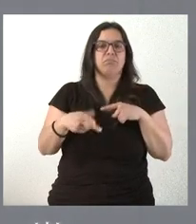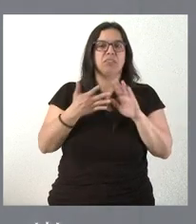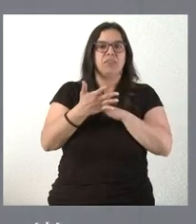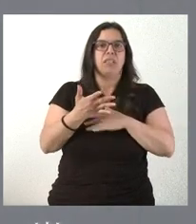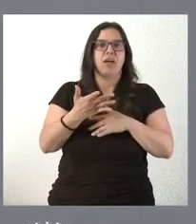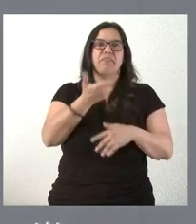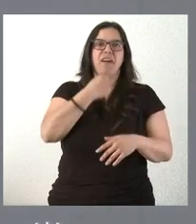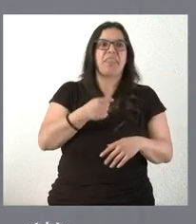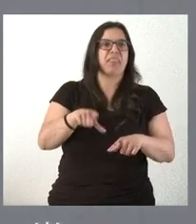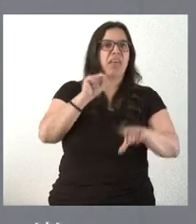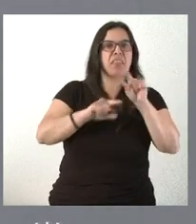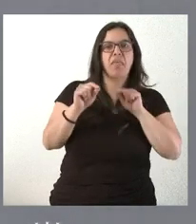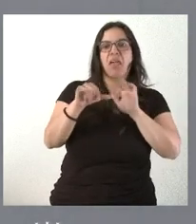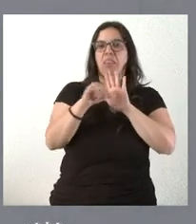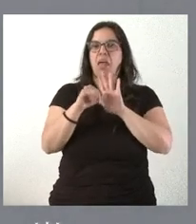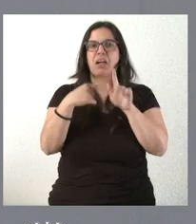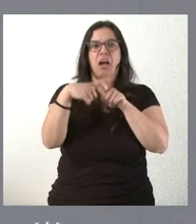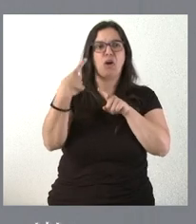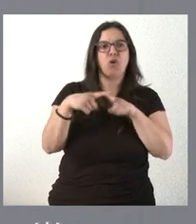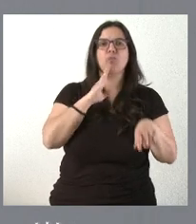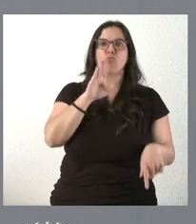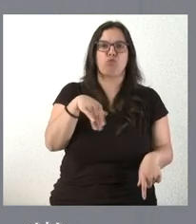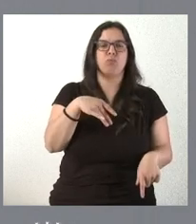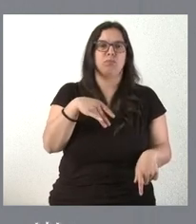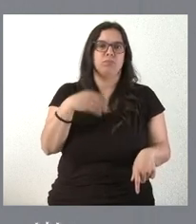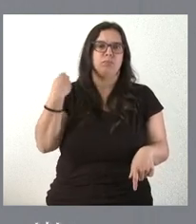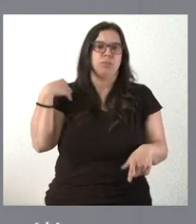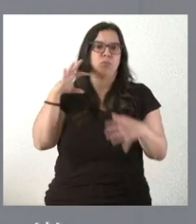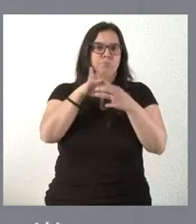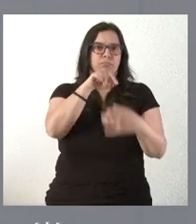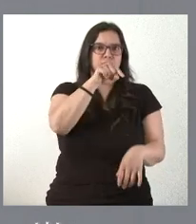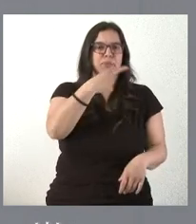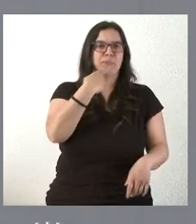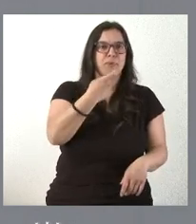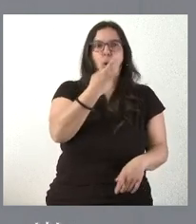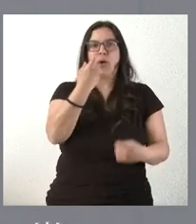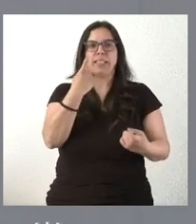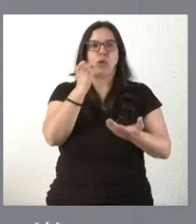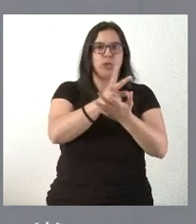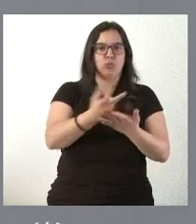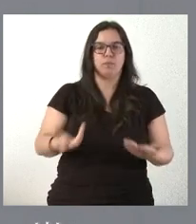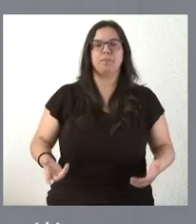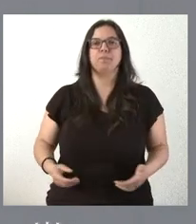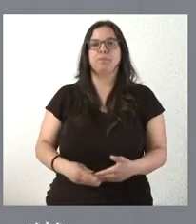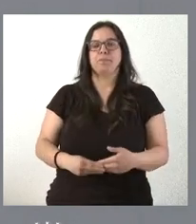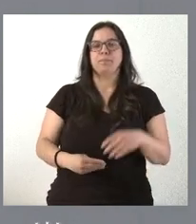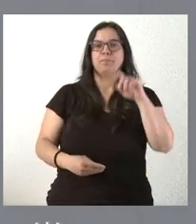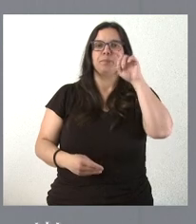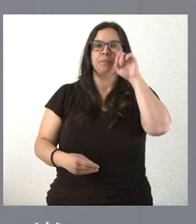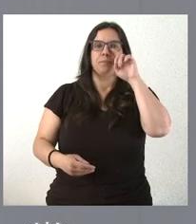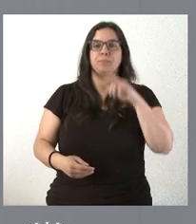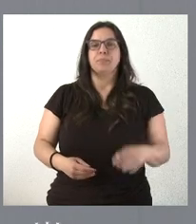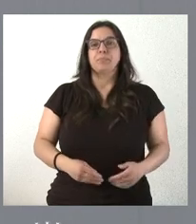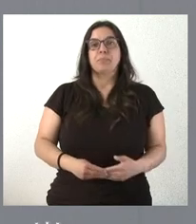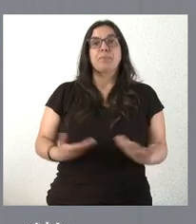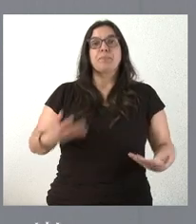la toma de decisiones en el ámbito más cercano a donde existen esas dificultades o esos retos. Asimismo, lo